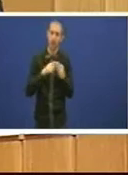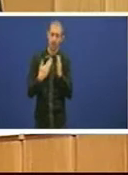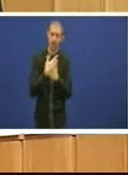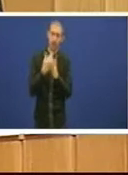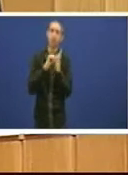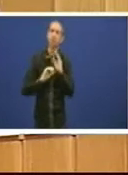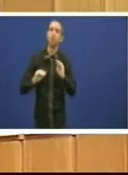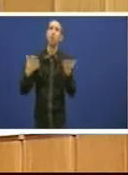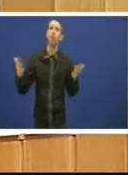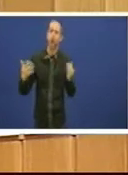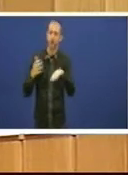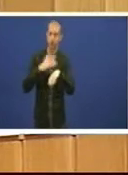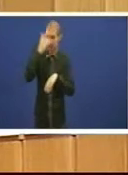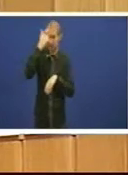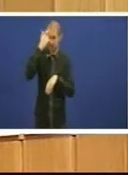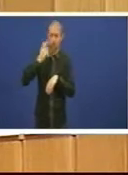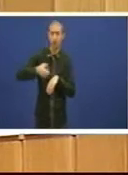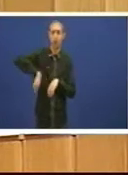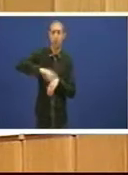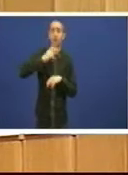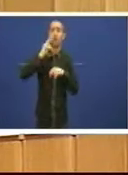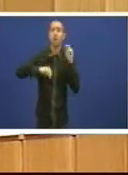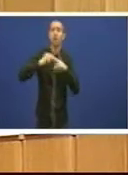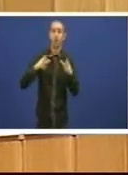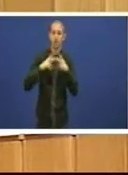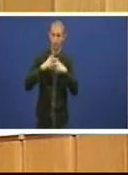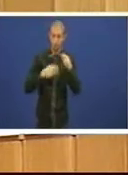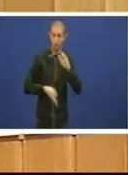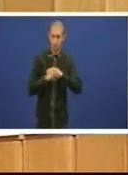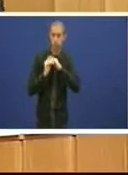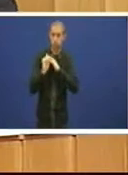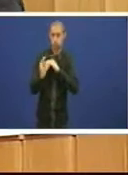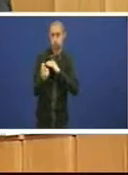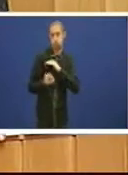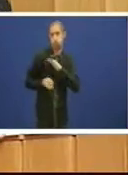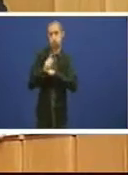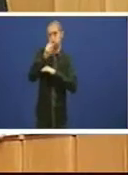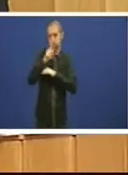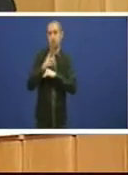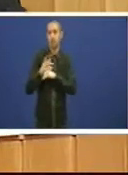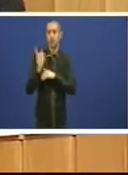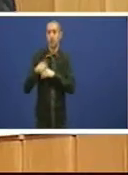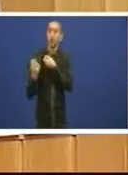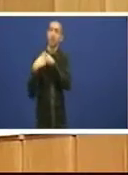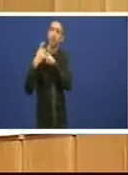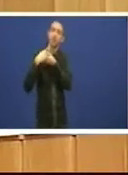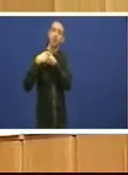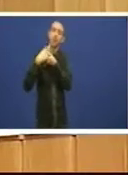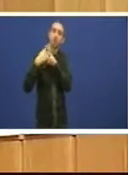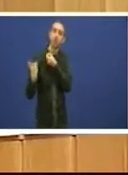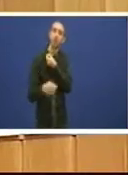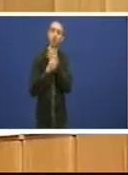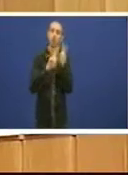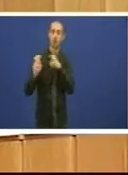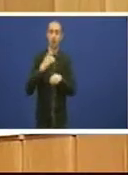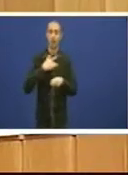para que a obra social poda ser viable incrementando a participación de Nova Caixa Galicia ainda